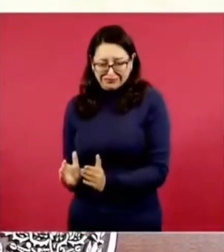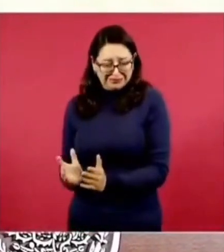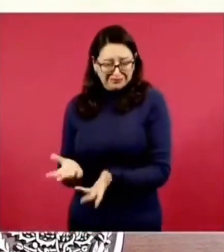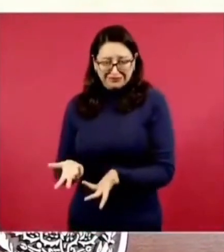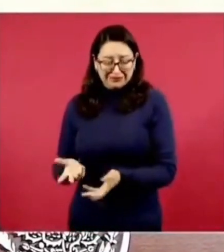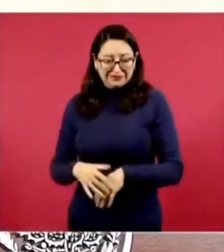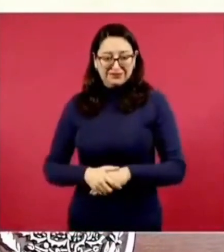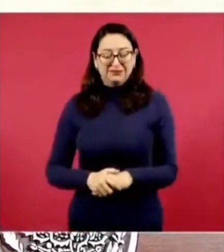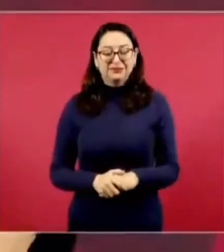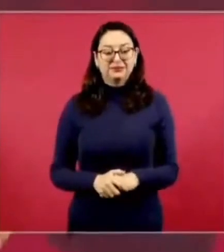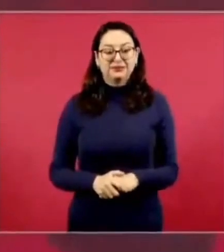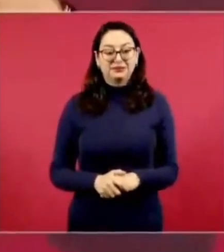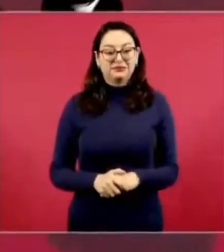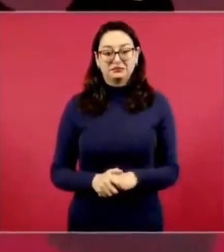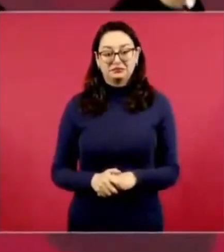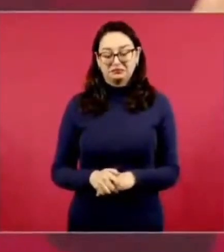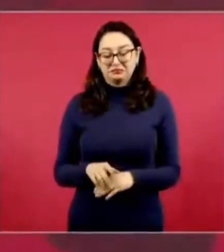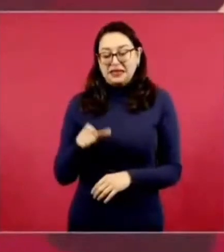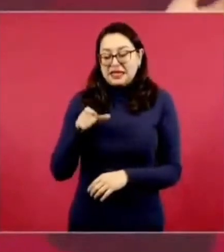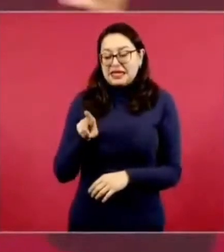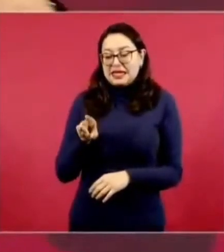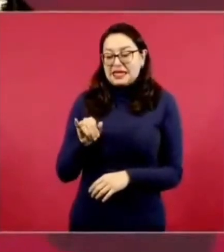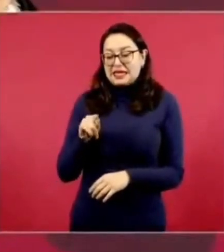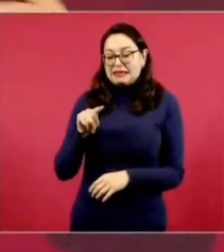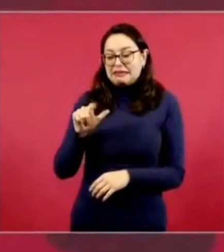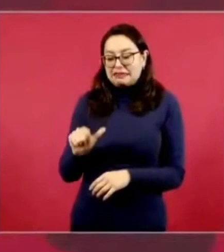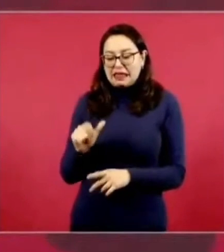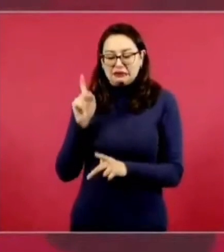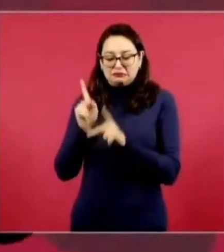es una quinta que